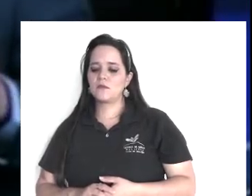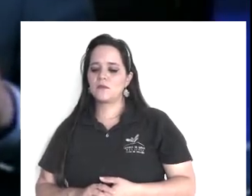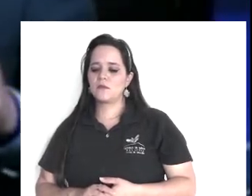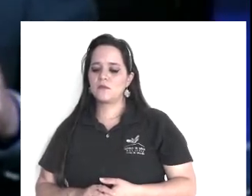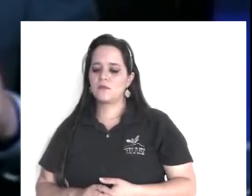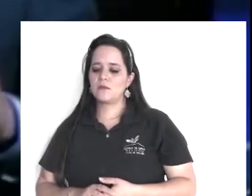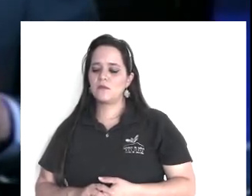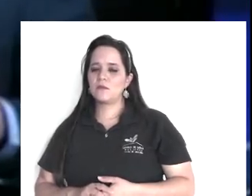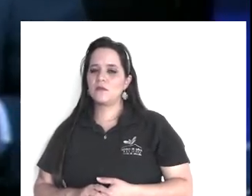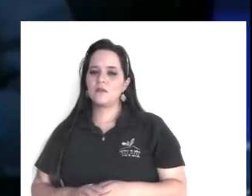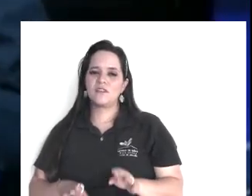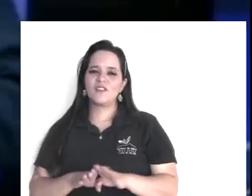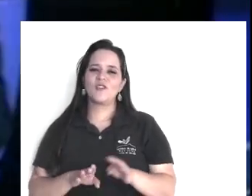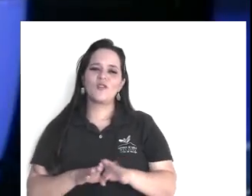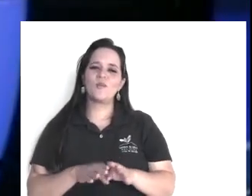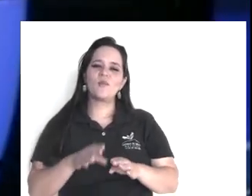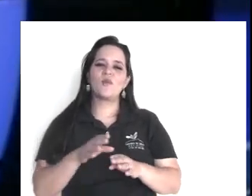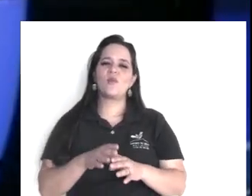poco te vuelo en la cabeza,